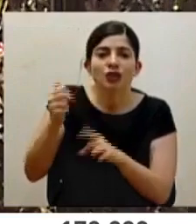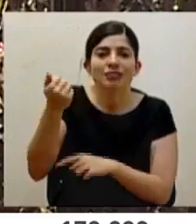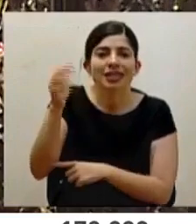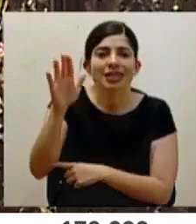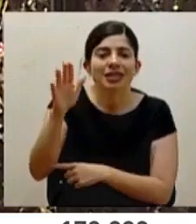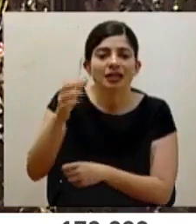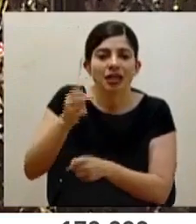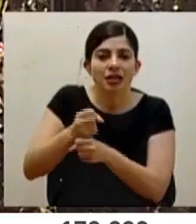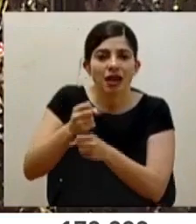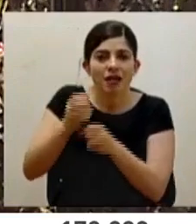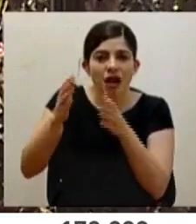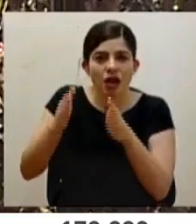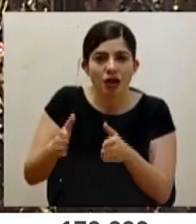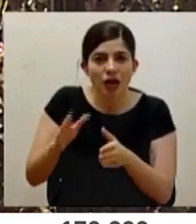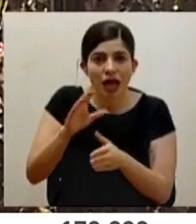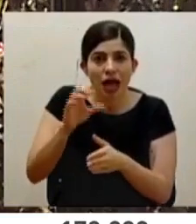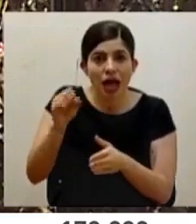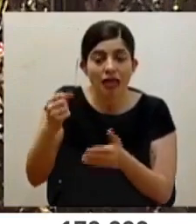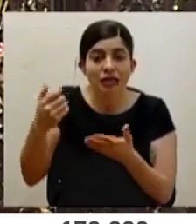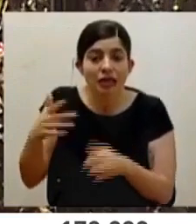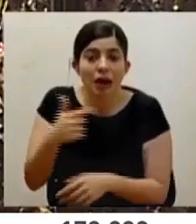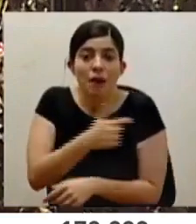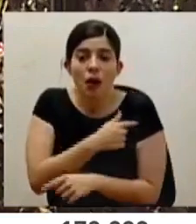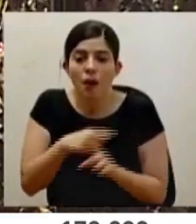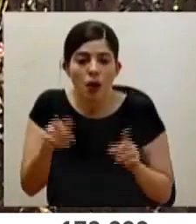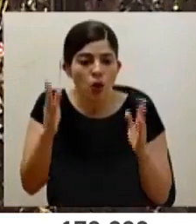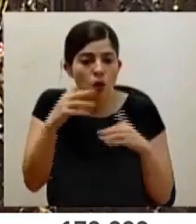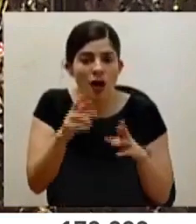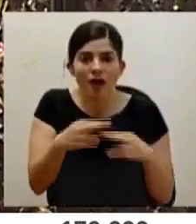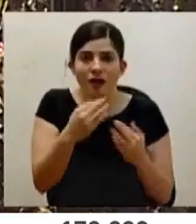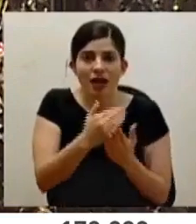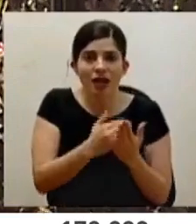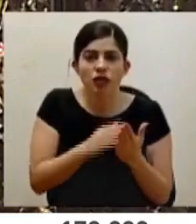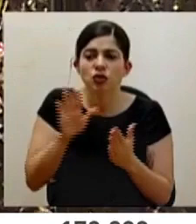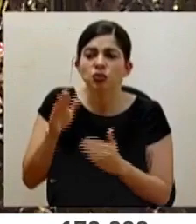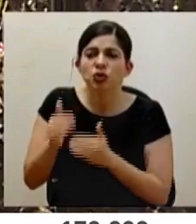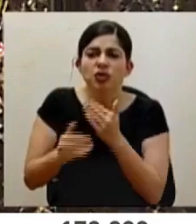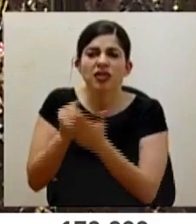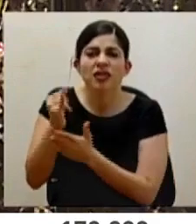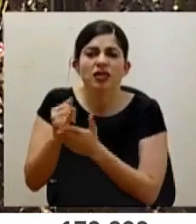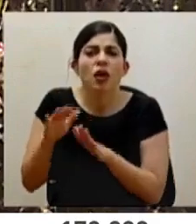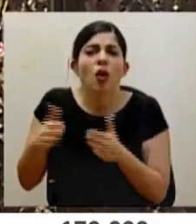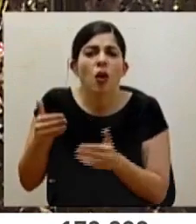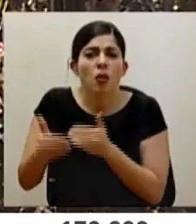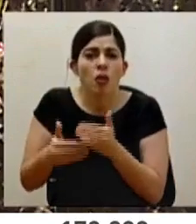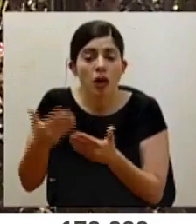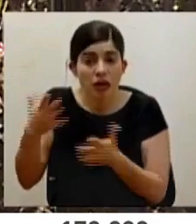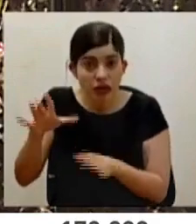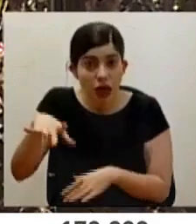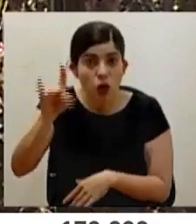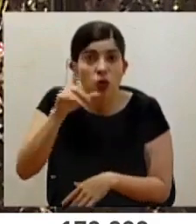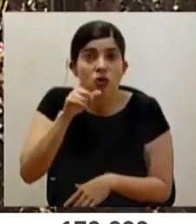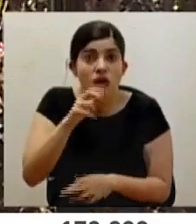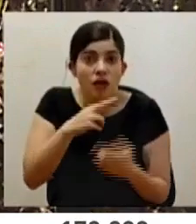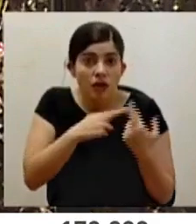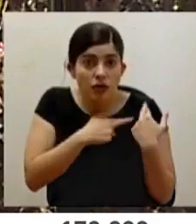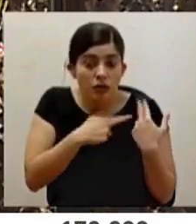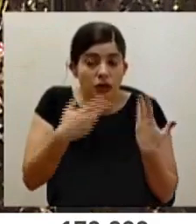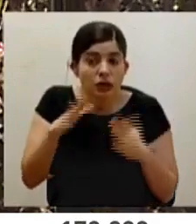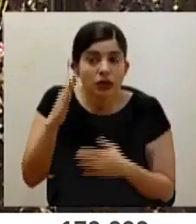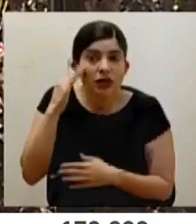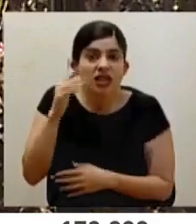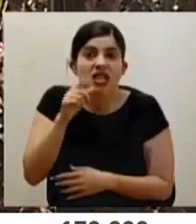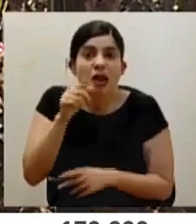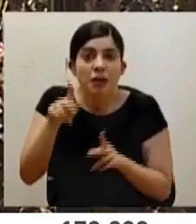funcionarios que la caja vacunó sin registro. Quería saber cómo hace investigación interna, si ya tienen responsables, si ya tienen identificado a las